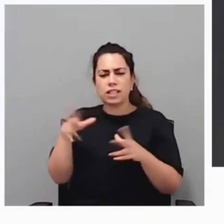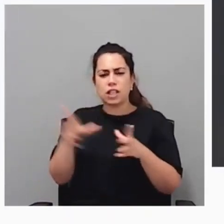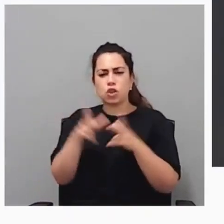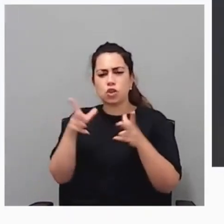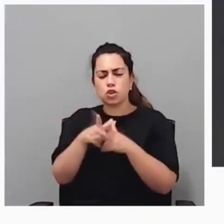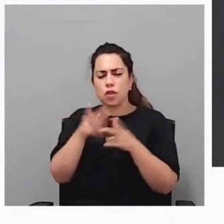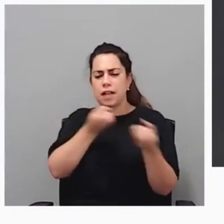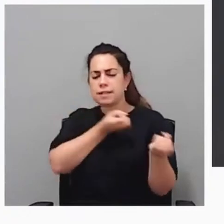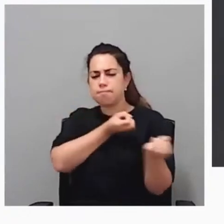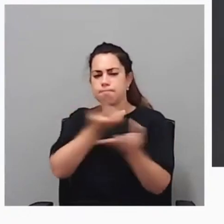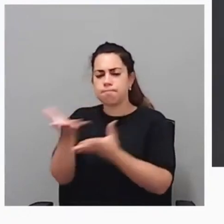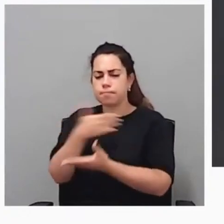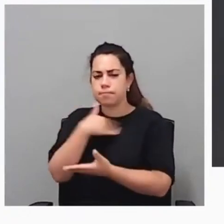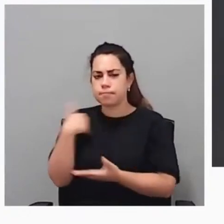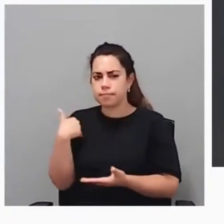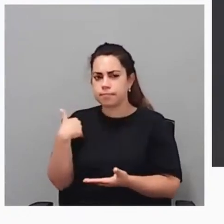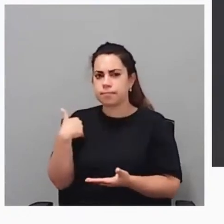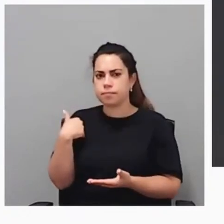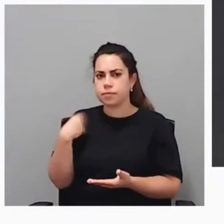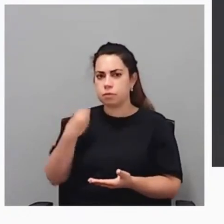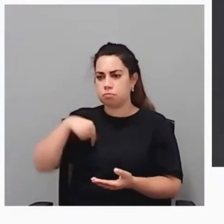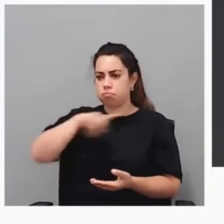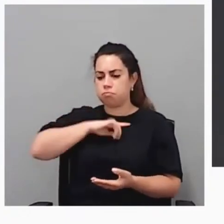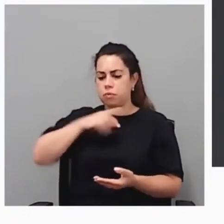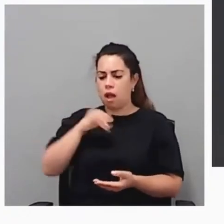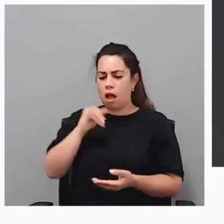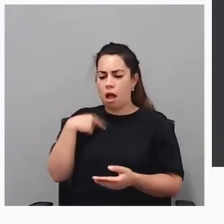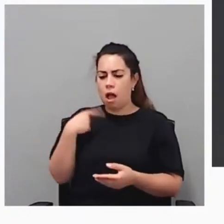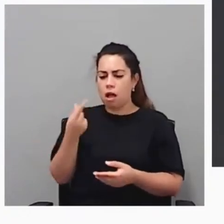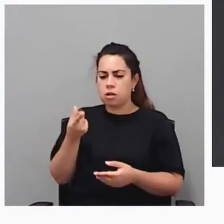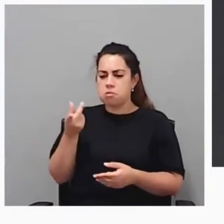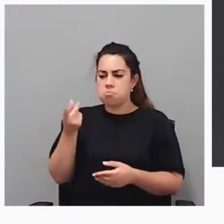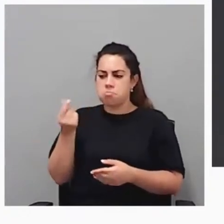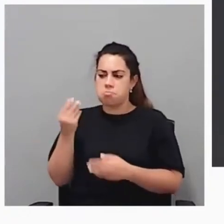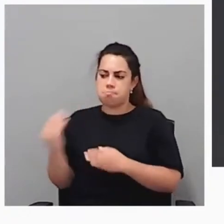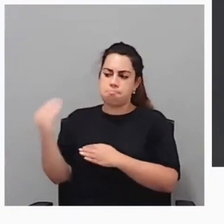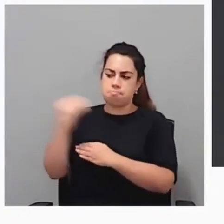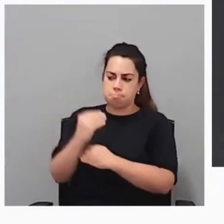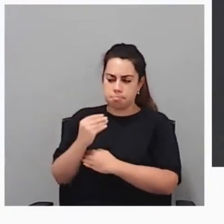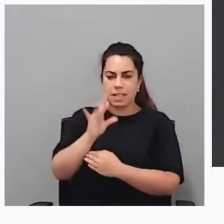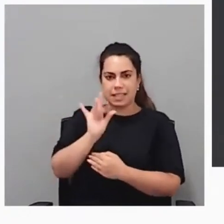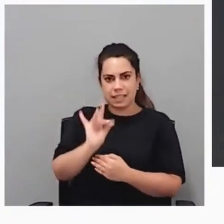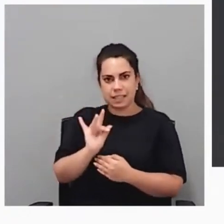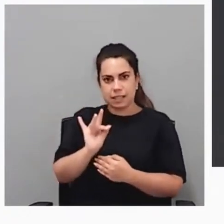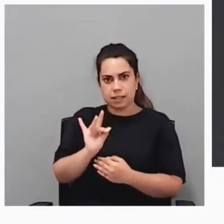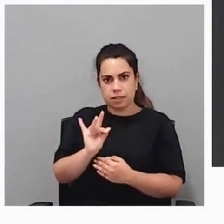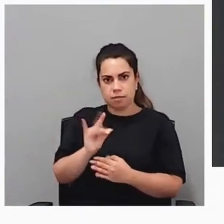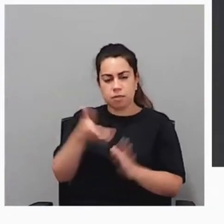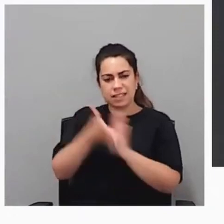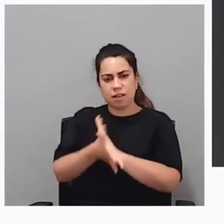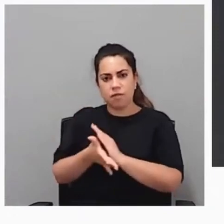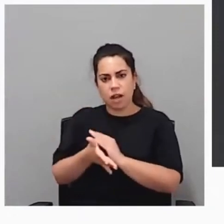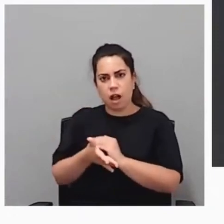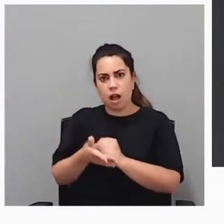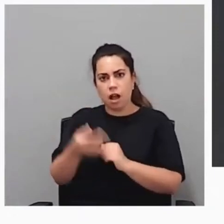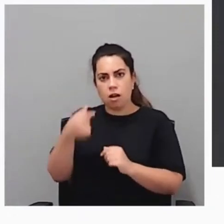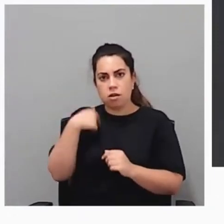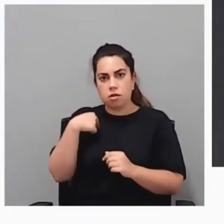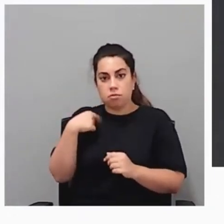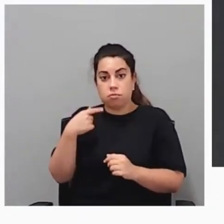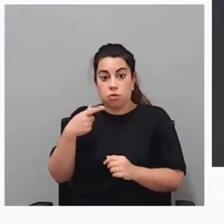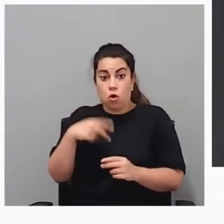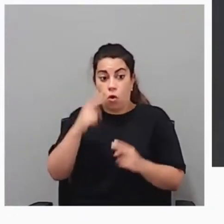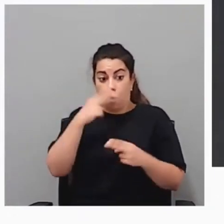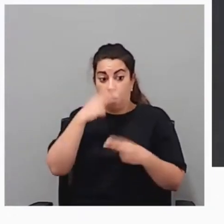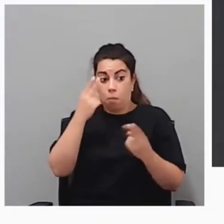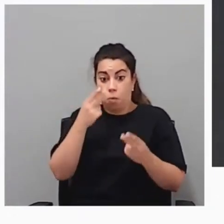en definitiva nosotros tenemos unas ventajas fiscales. En la medida que uno tiene ventajas fiscales, está dejando de ingresar dinero a las arcas públicas. Bueno, pues